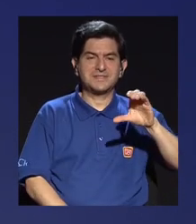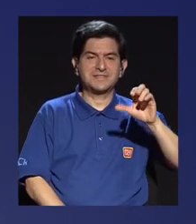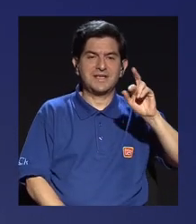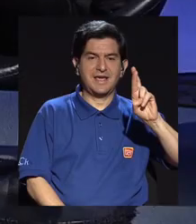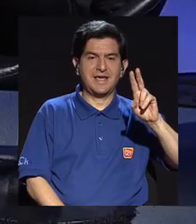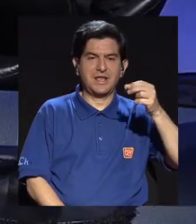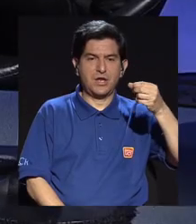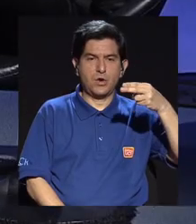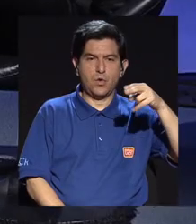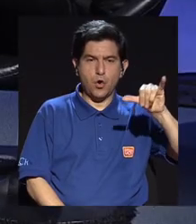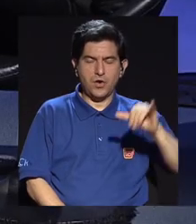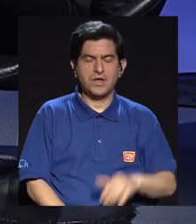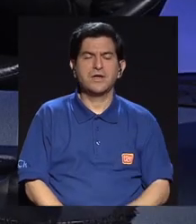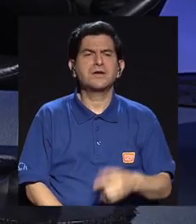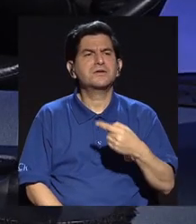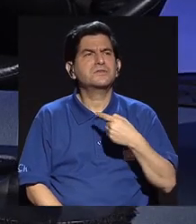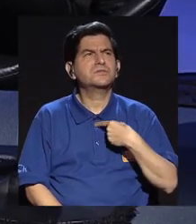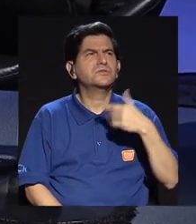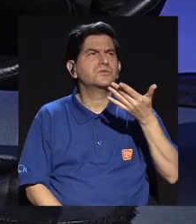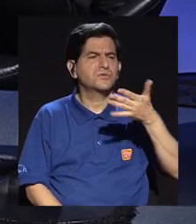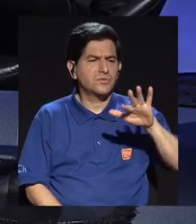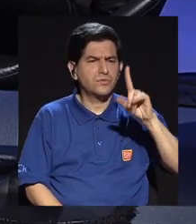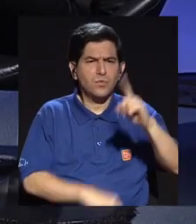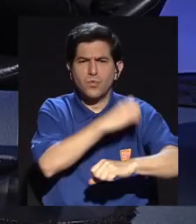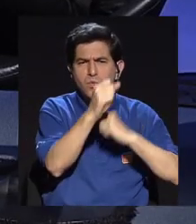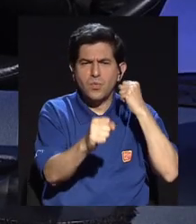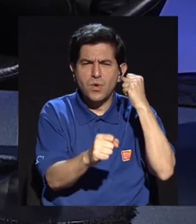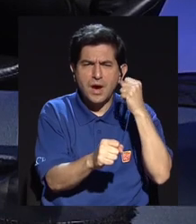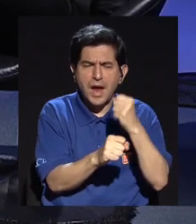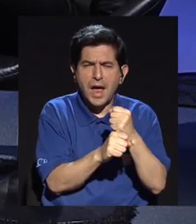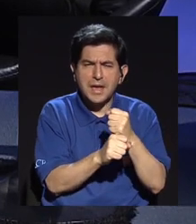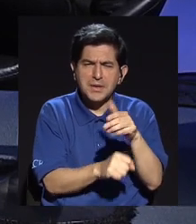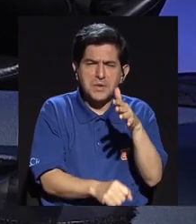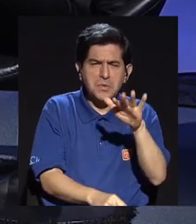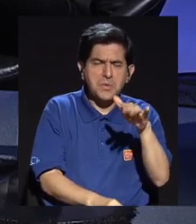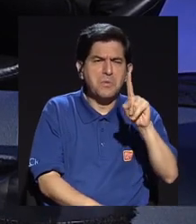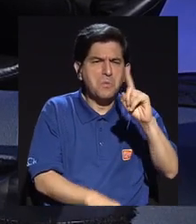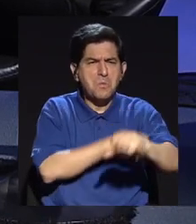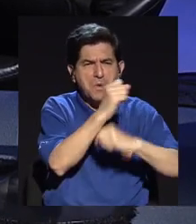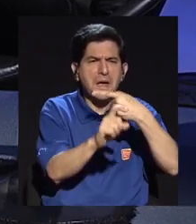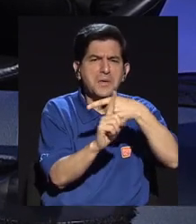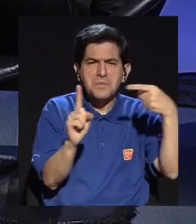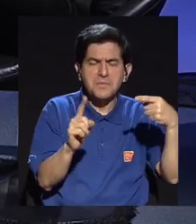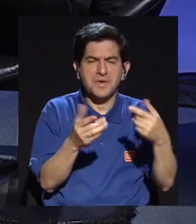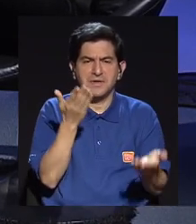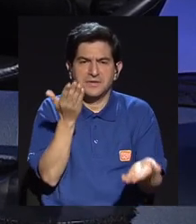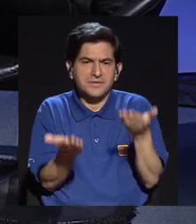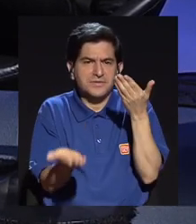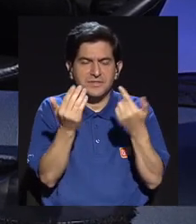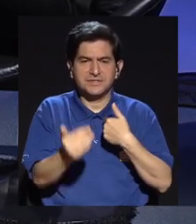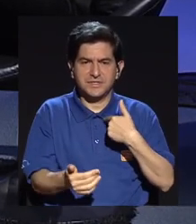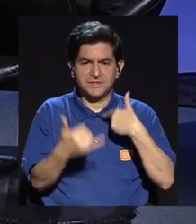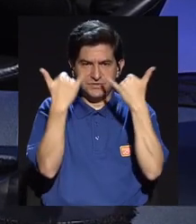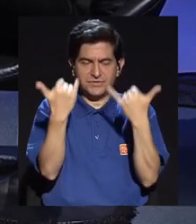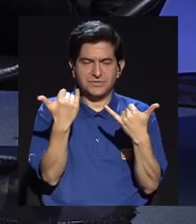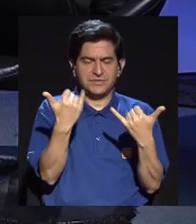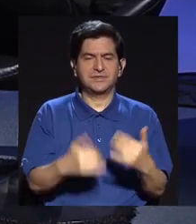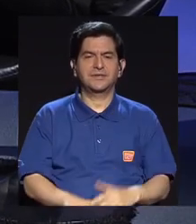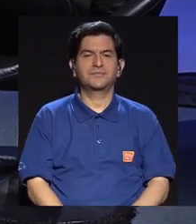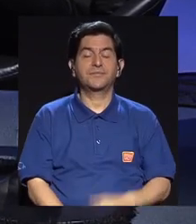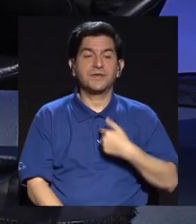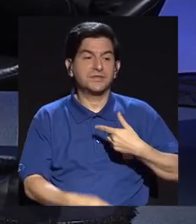como ser hoy. Bueno, yo llegué hace un año, un poco más de un año, un año y medio más o menos estuve ahí.